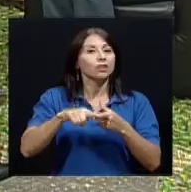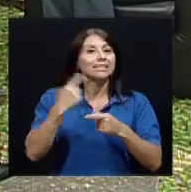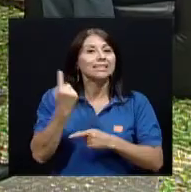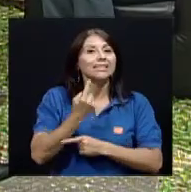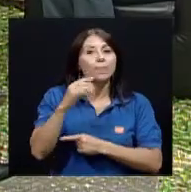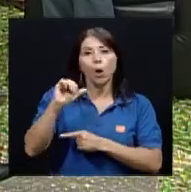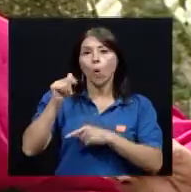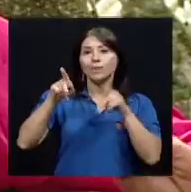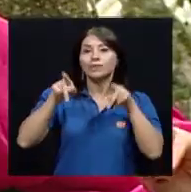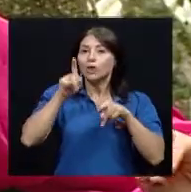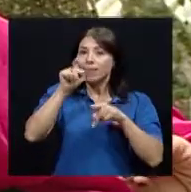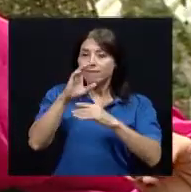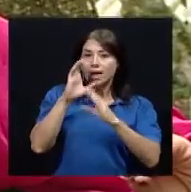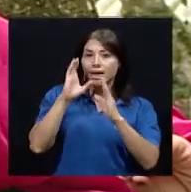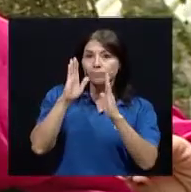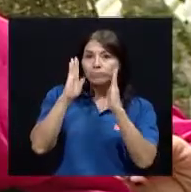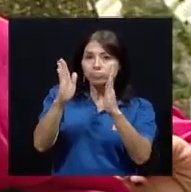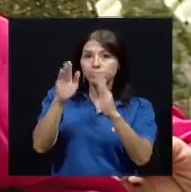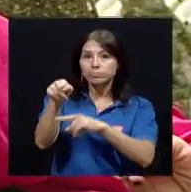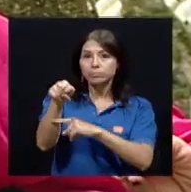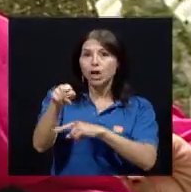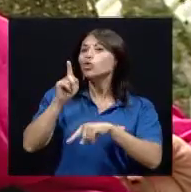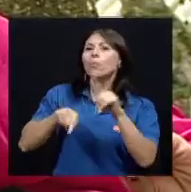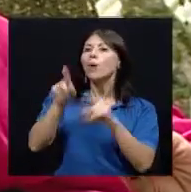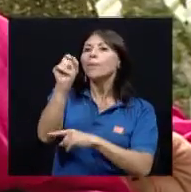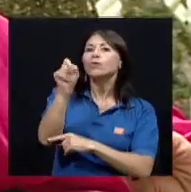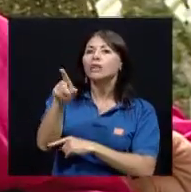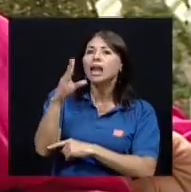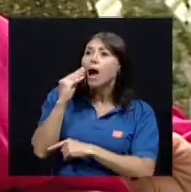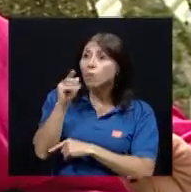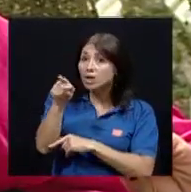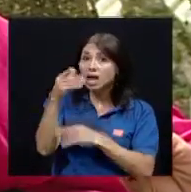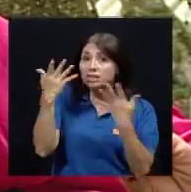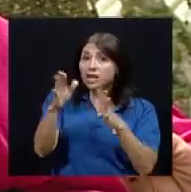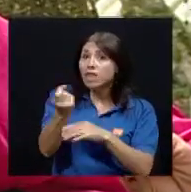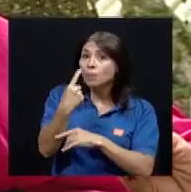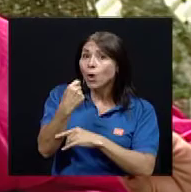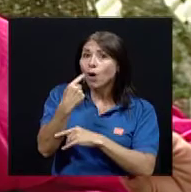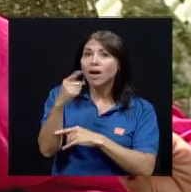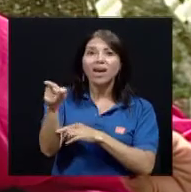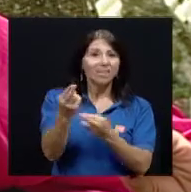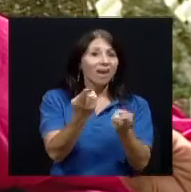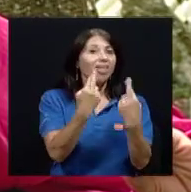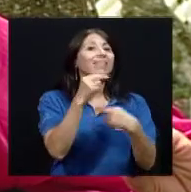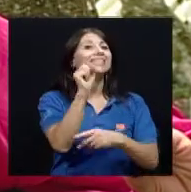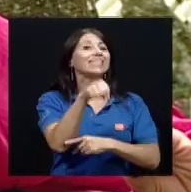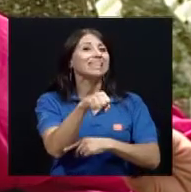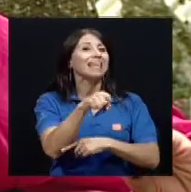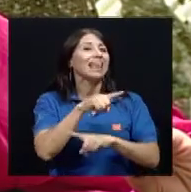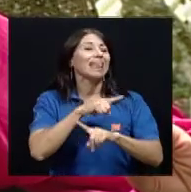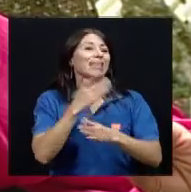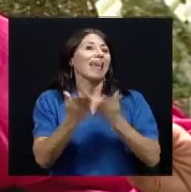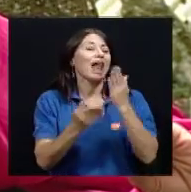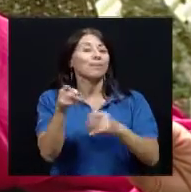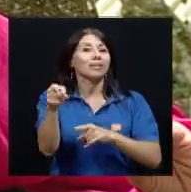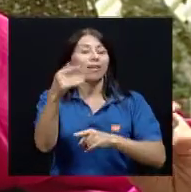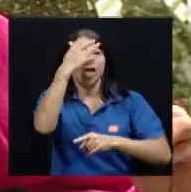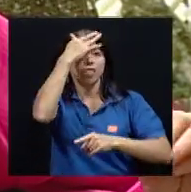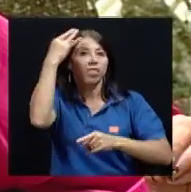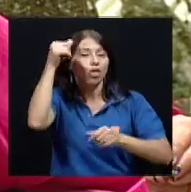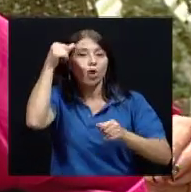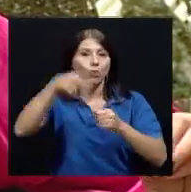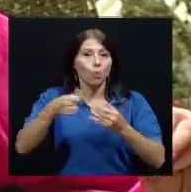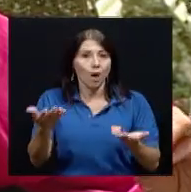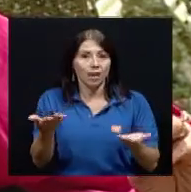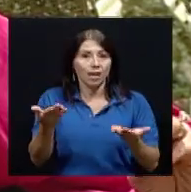toma de medicamentos no se vale preguntarle a la abuela abuelita te tomaste tal cosa porque va a decir que sí y a lo mejor es no porque porque